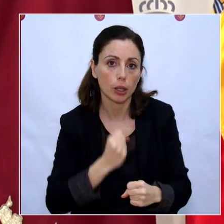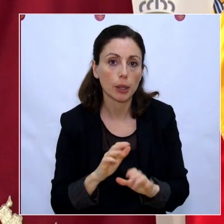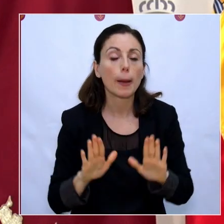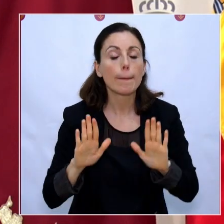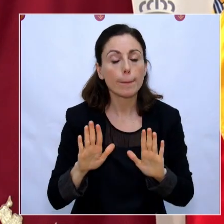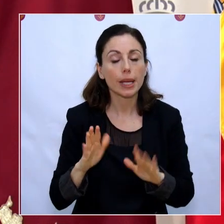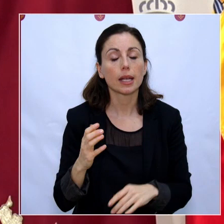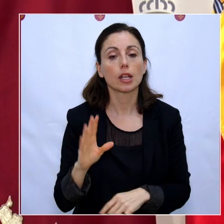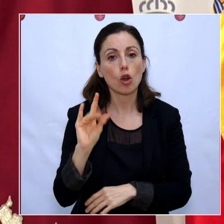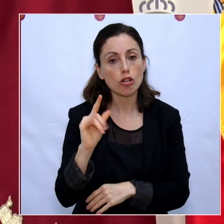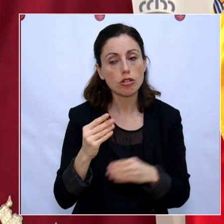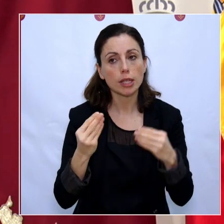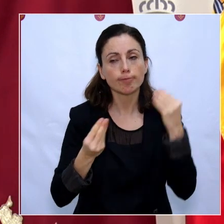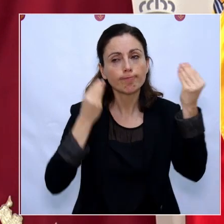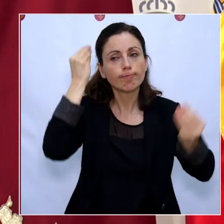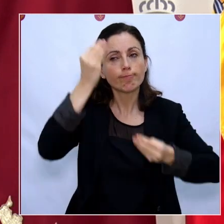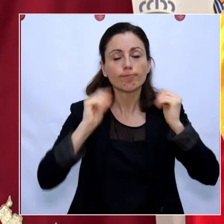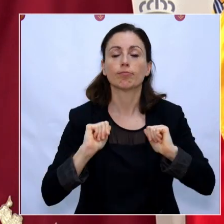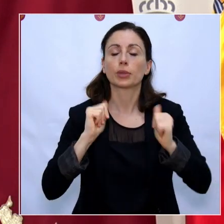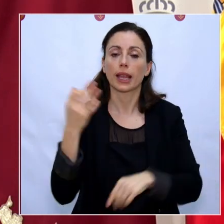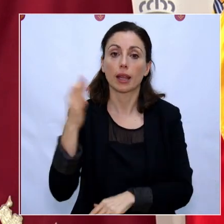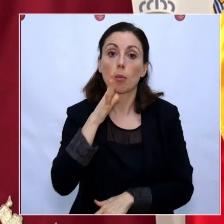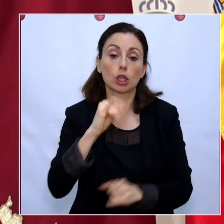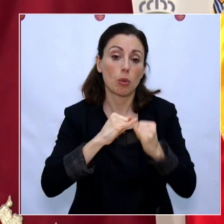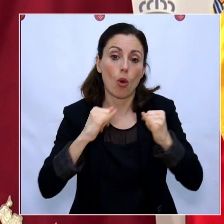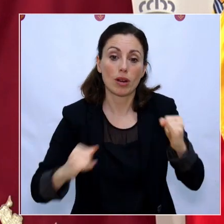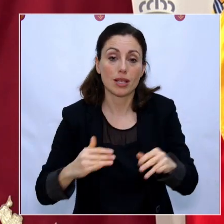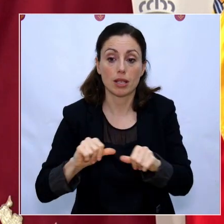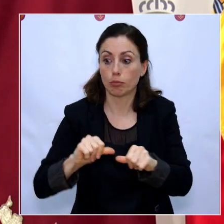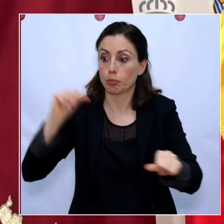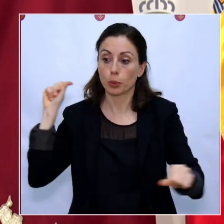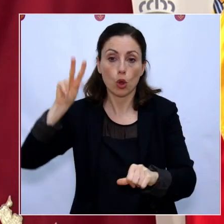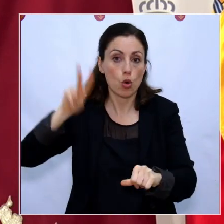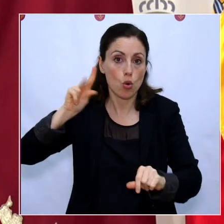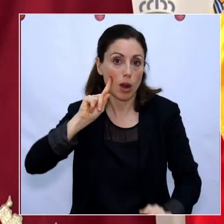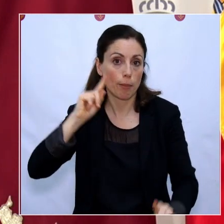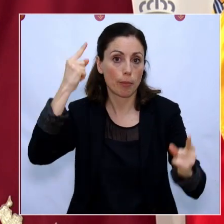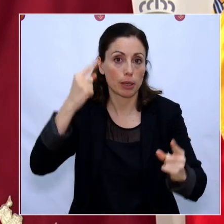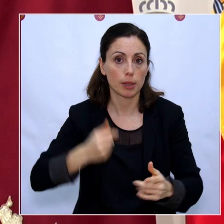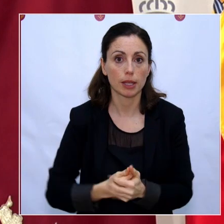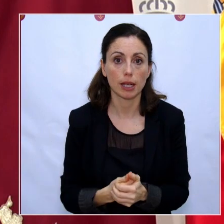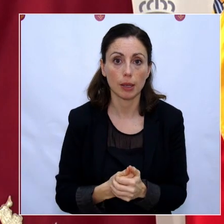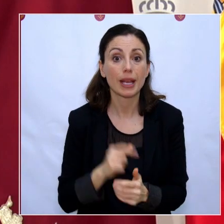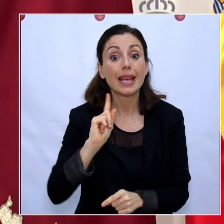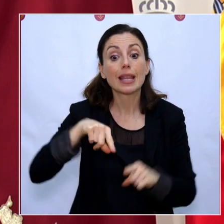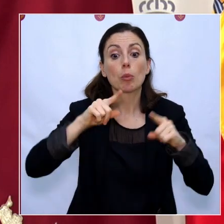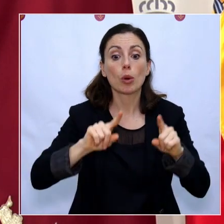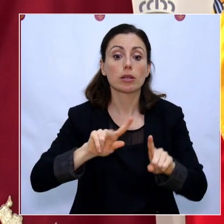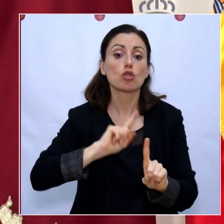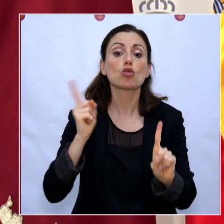empezar a sentar ya las bases en una crisis sin precedentes que, de luego, solo se podrá afrontar, como digo,